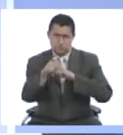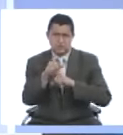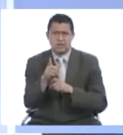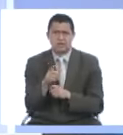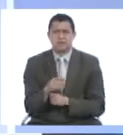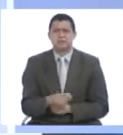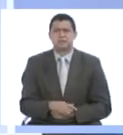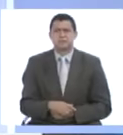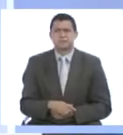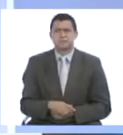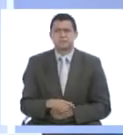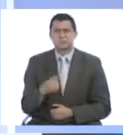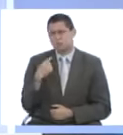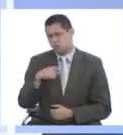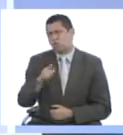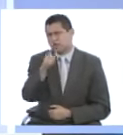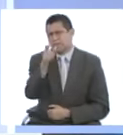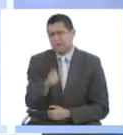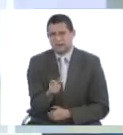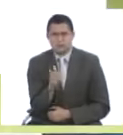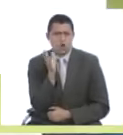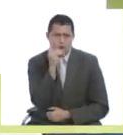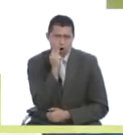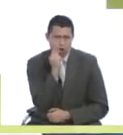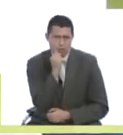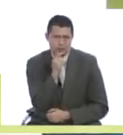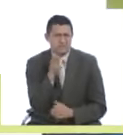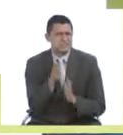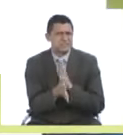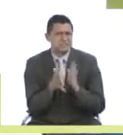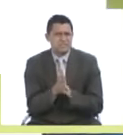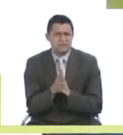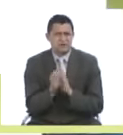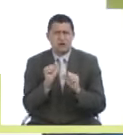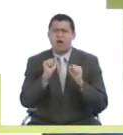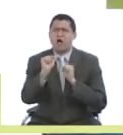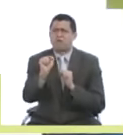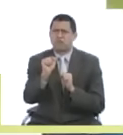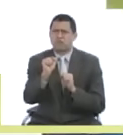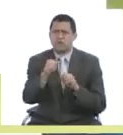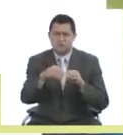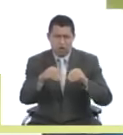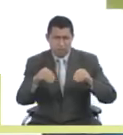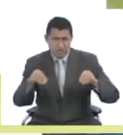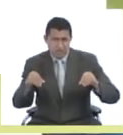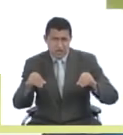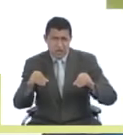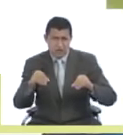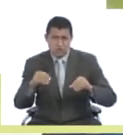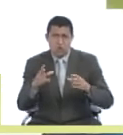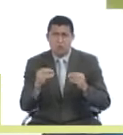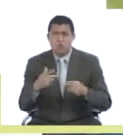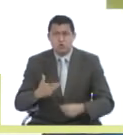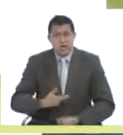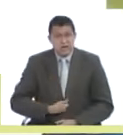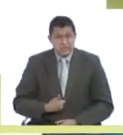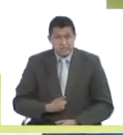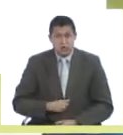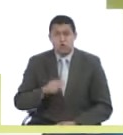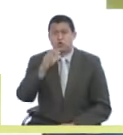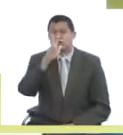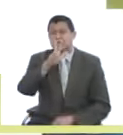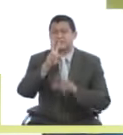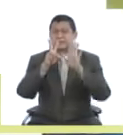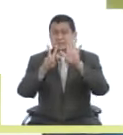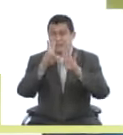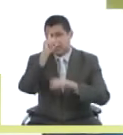Twitter, la otra la hace el señor Oscar Colmenares, dice, ¿Qué significa ser intolerante a los carbohidratos, producir mucha insulina a los 37